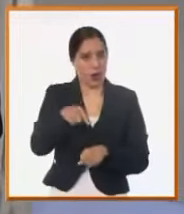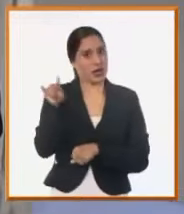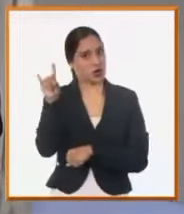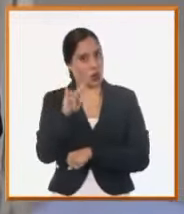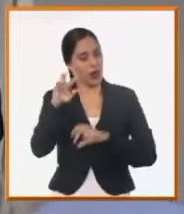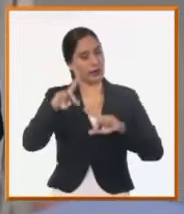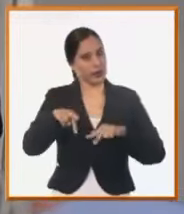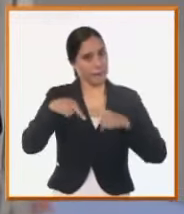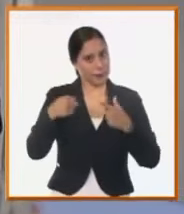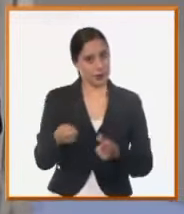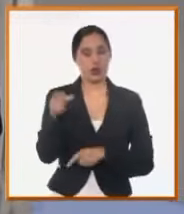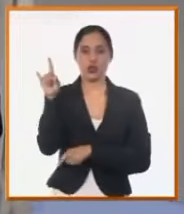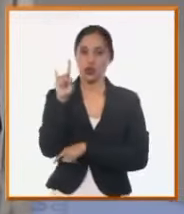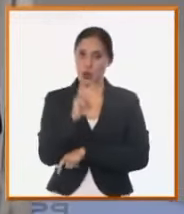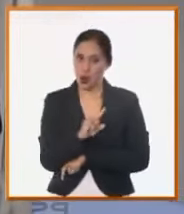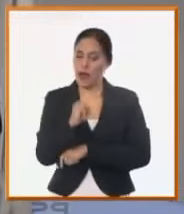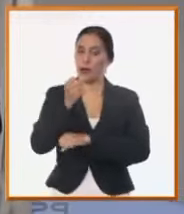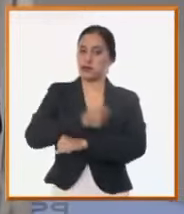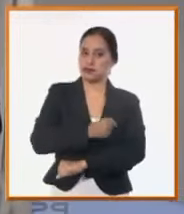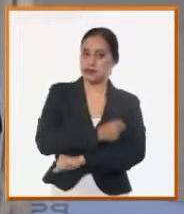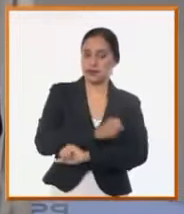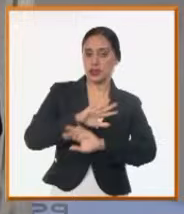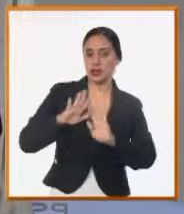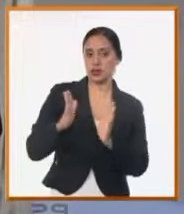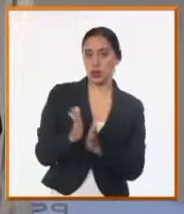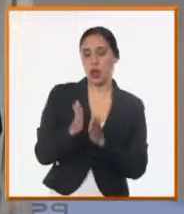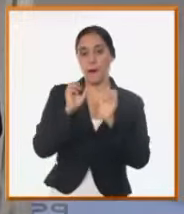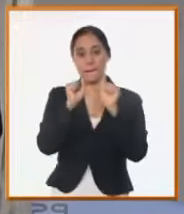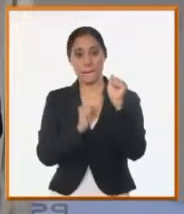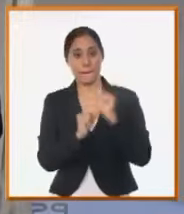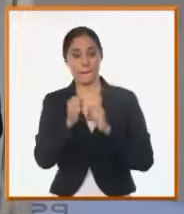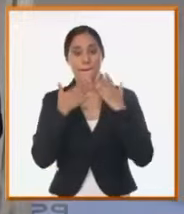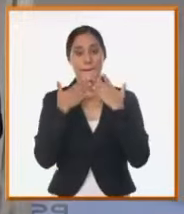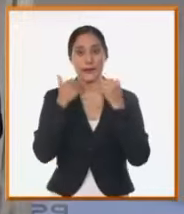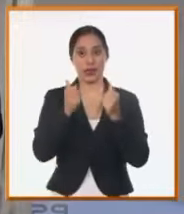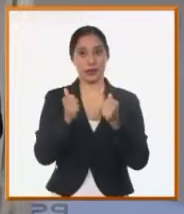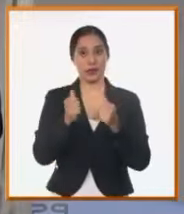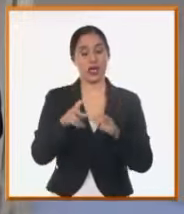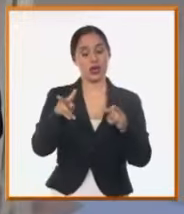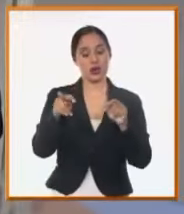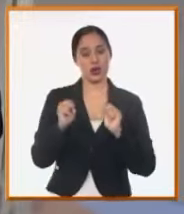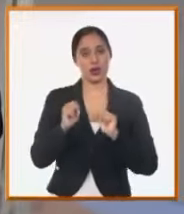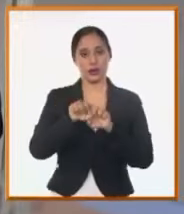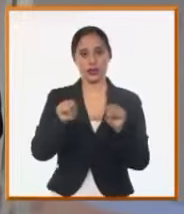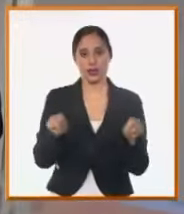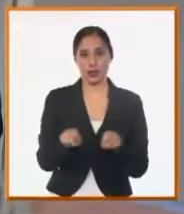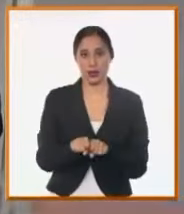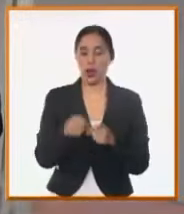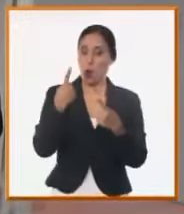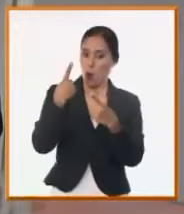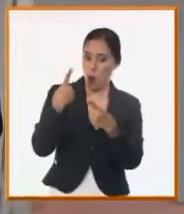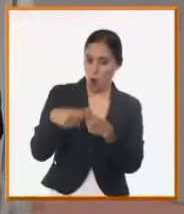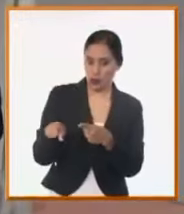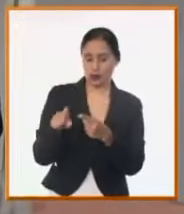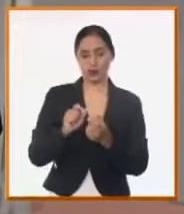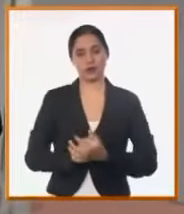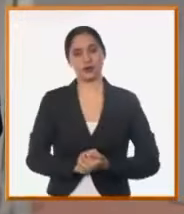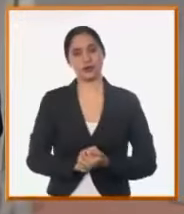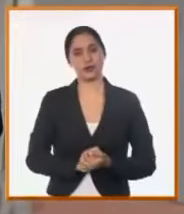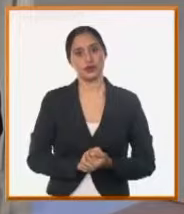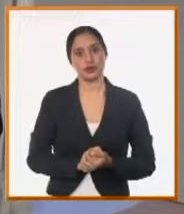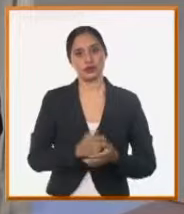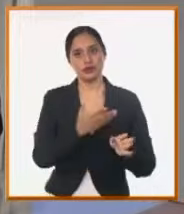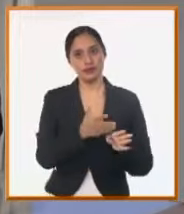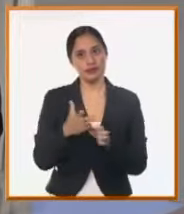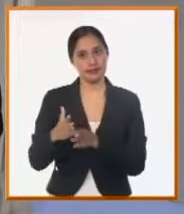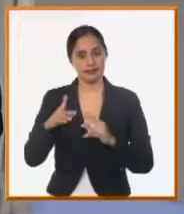bombeos nuevos que prácticamente queda todo lo que es el abasto a la cabecera municipal de Trinidad con equipos nuevos en los sistemas. El otro caso que se habla, muy